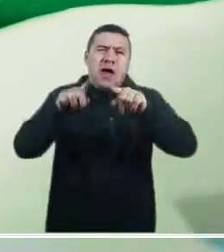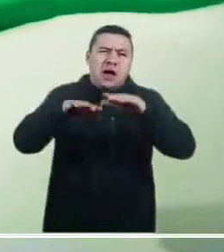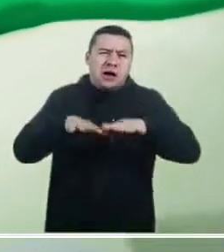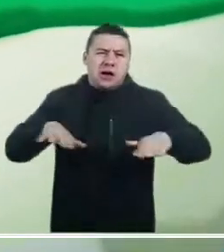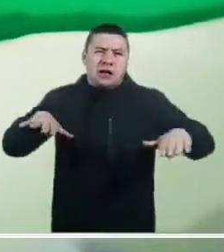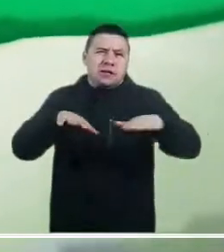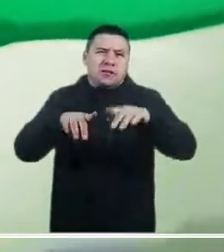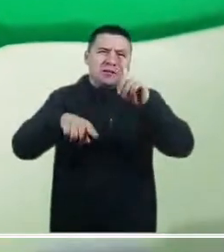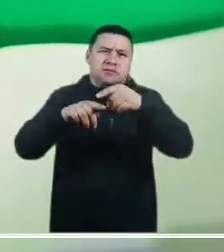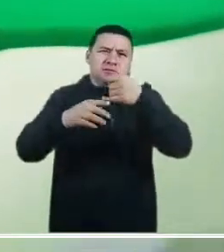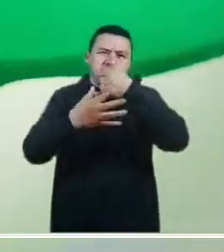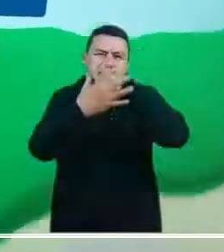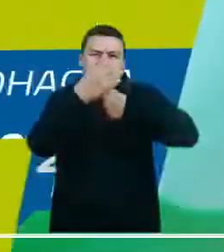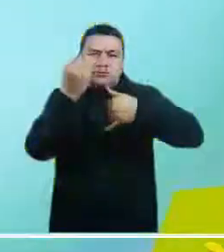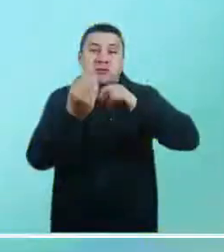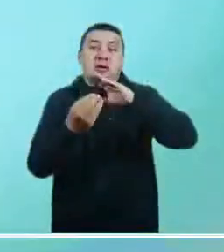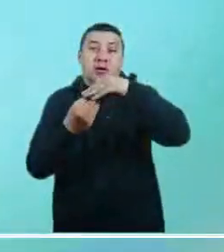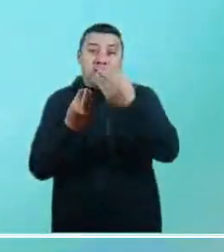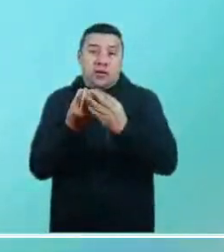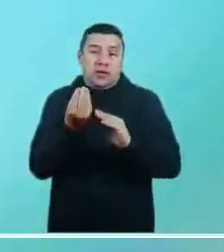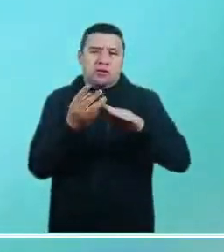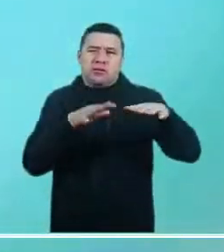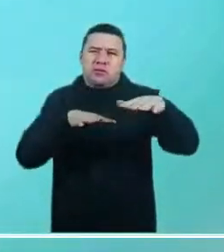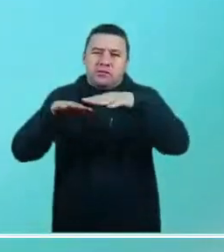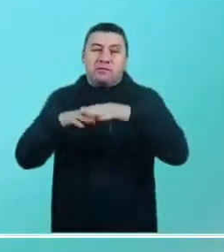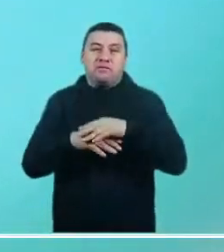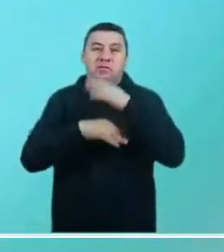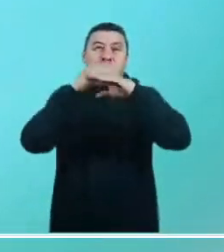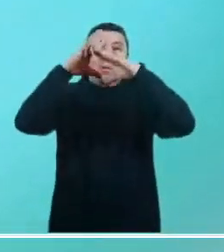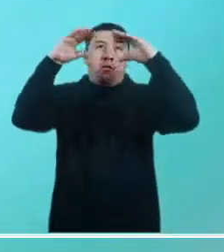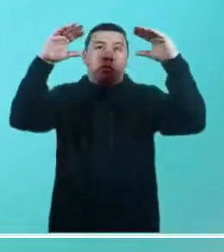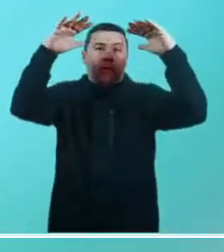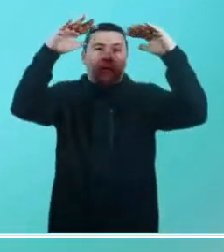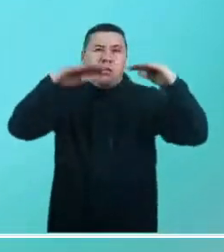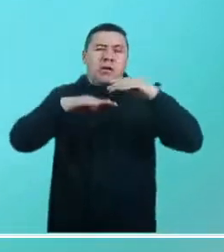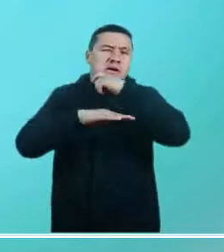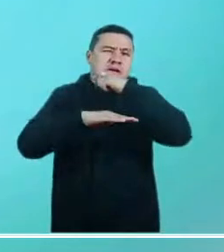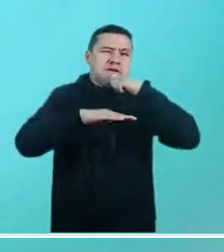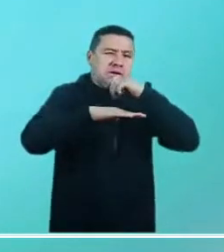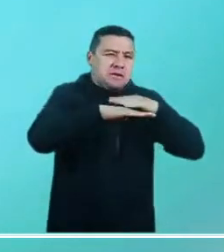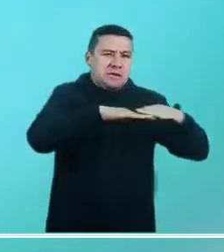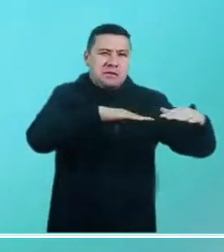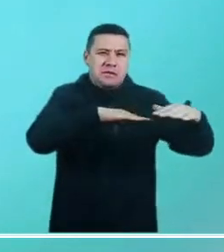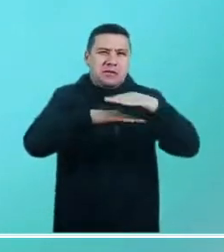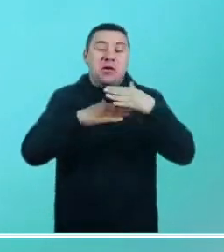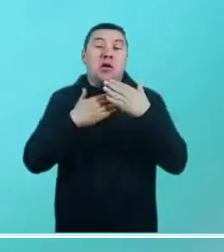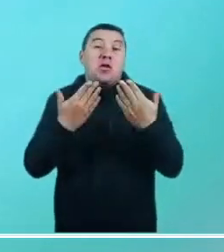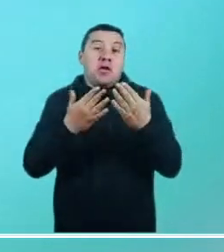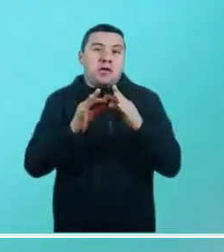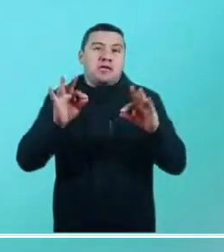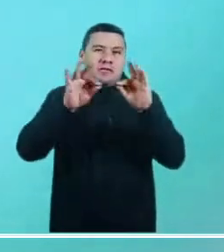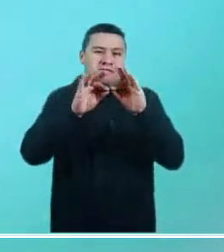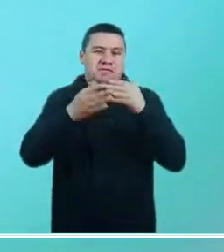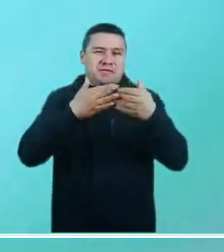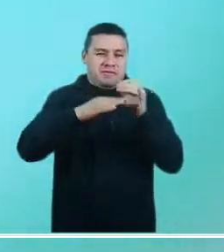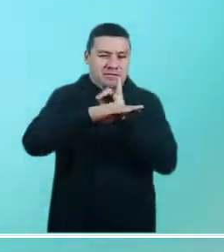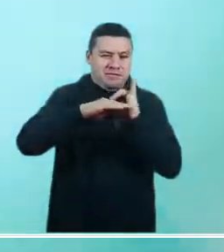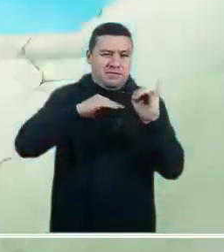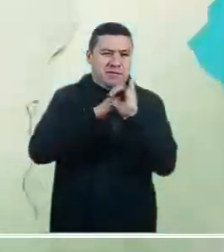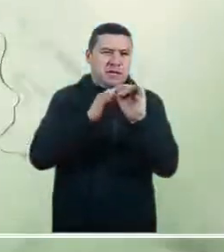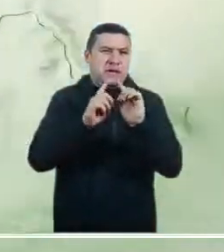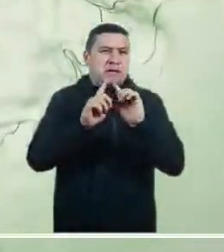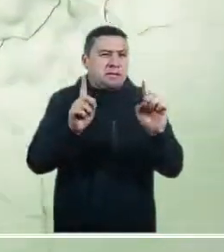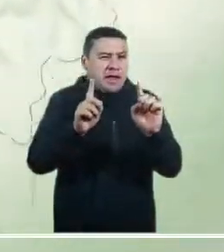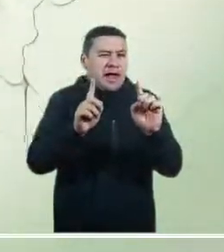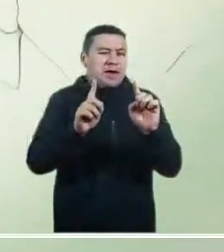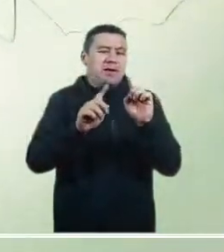al Golfo de Urabá. La baja neosidad y el tiempo seco podrían ser los protagonistas en el archipiélago. Sin embargo, en las